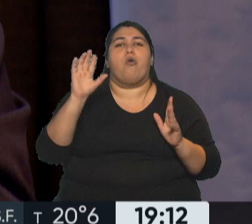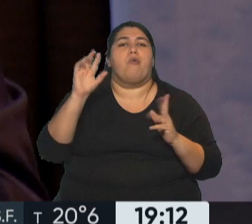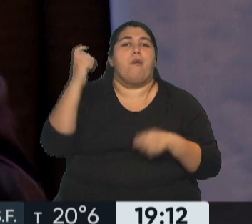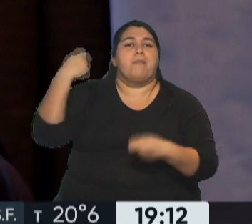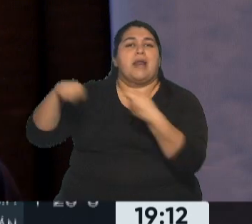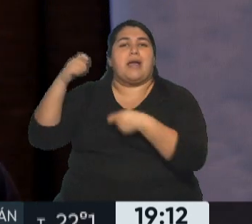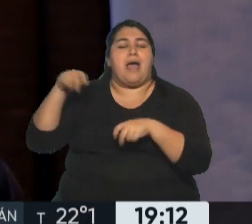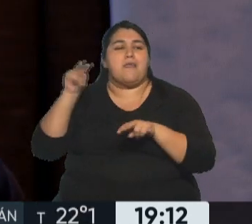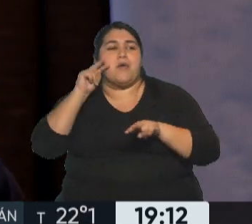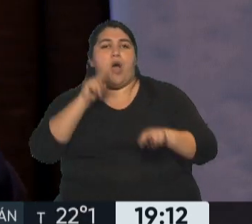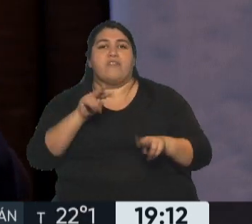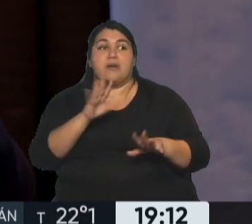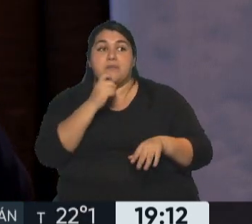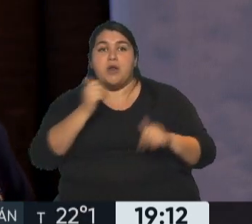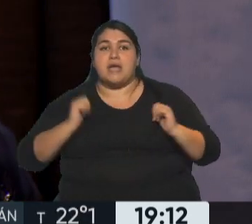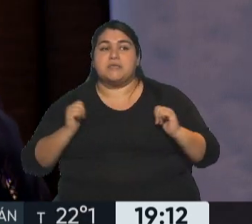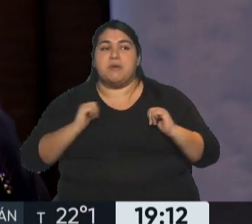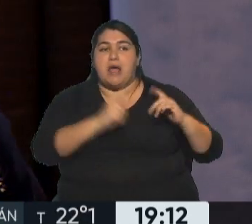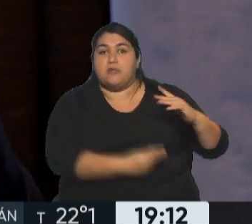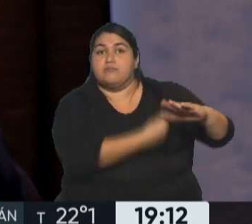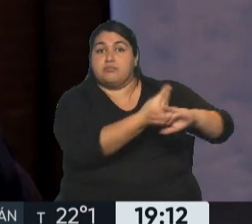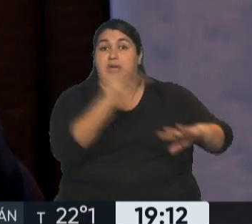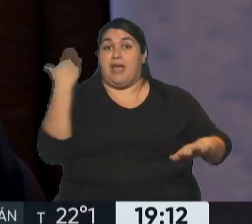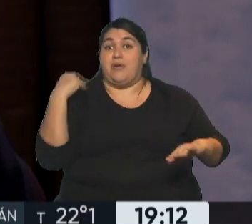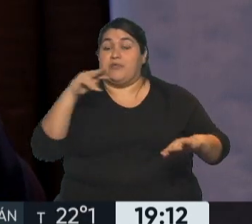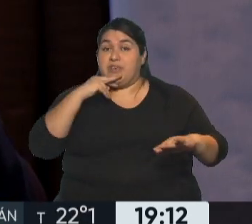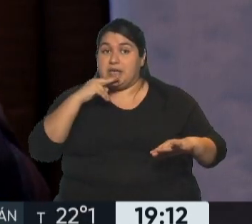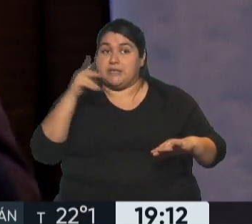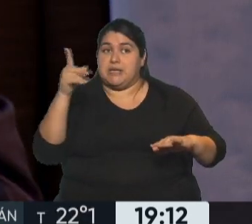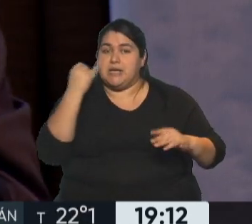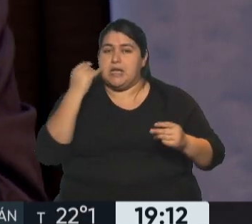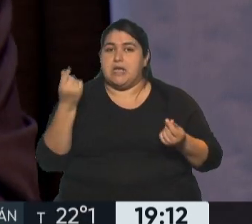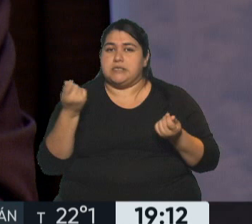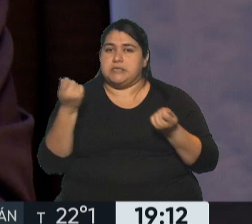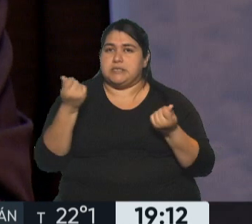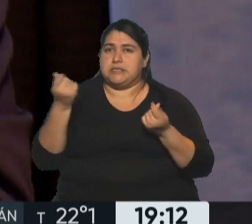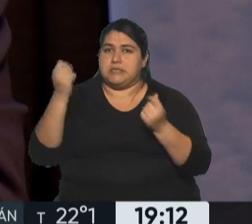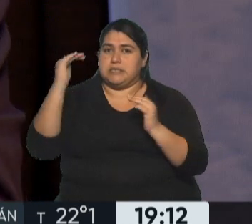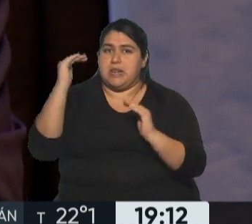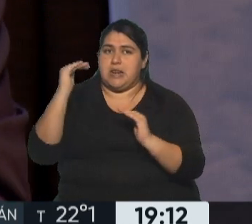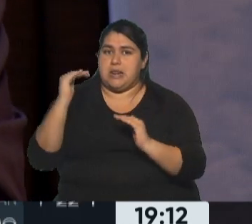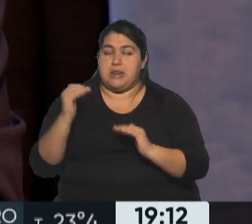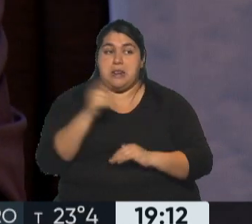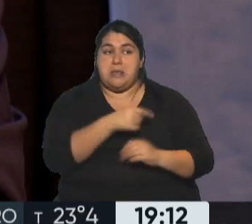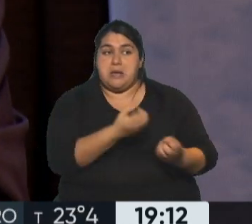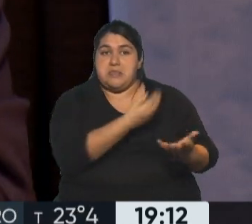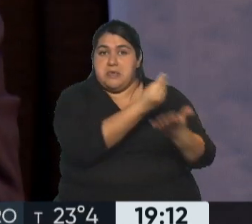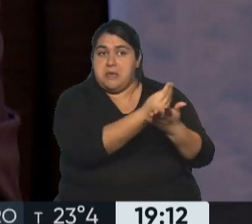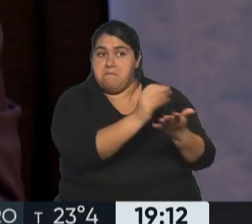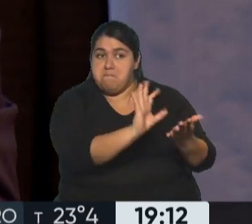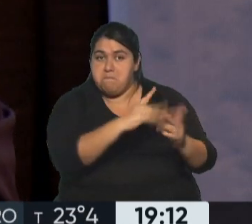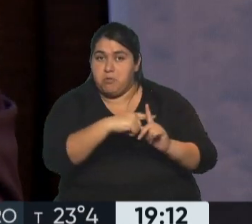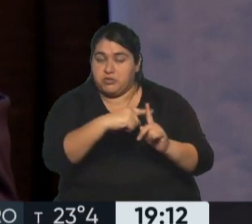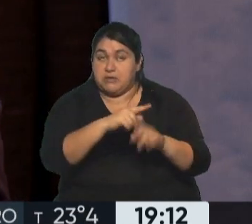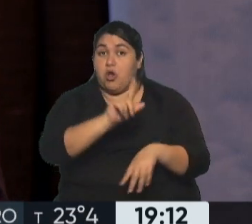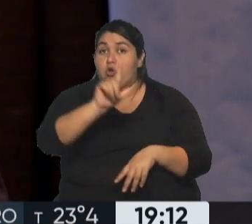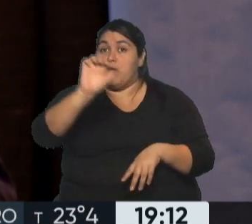al ingreso de Sergio Massa, esto lo hemos visto el viernes, probablemente se prolongue durante las jornadas de lunes y martes. A partir de ahí me parece que